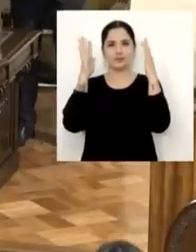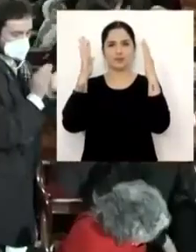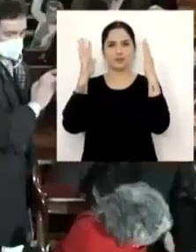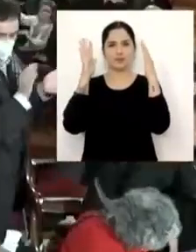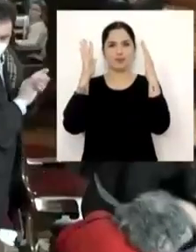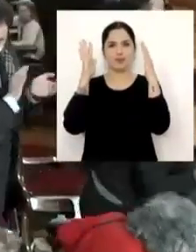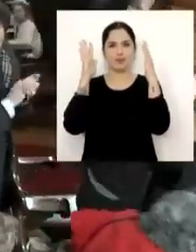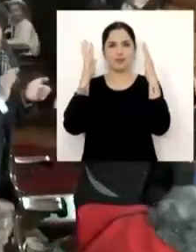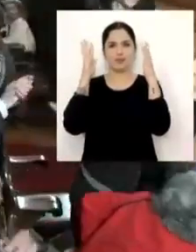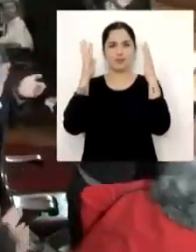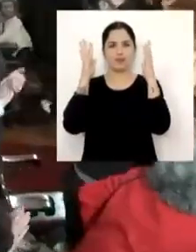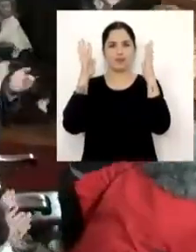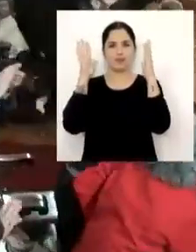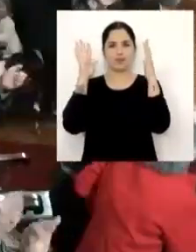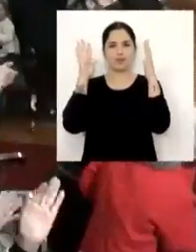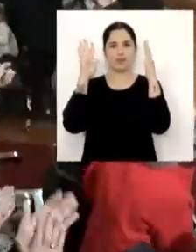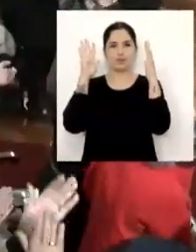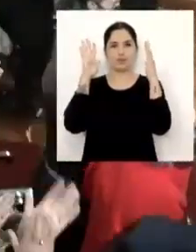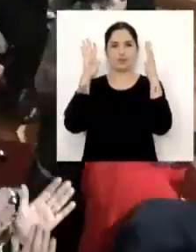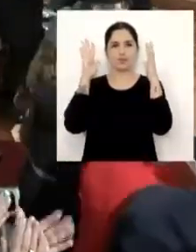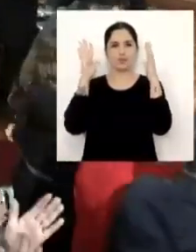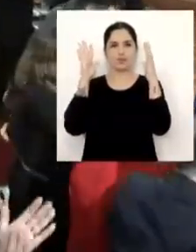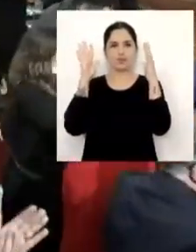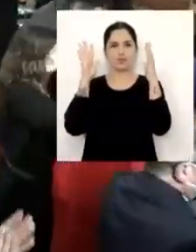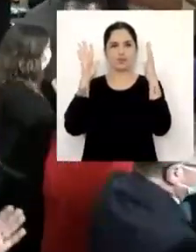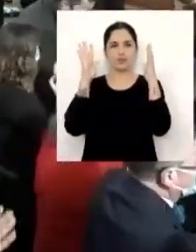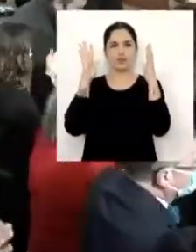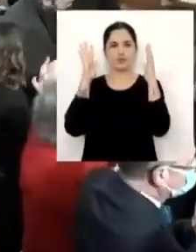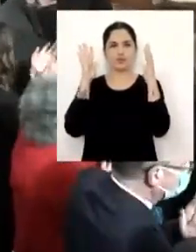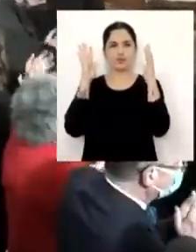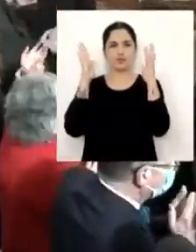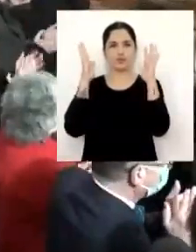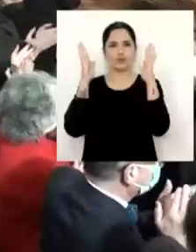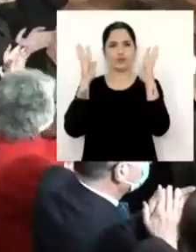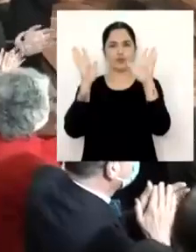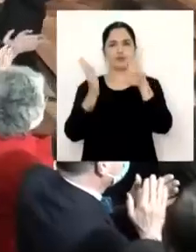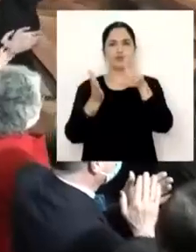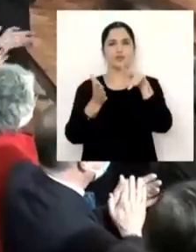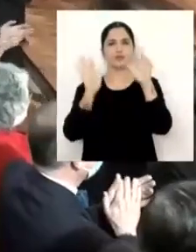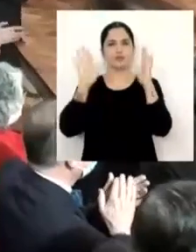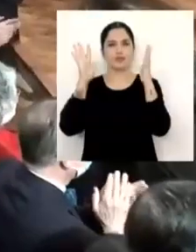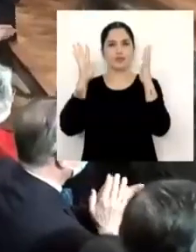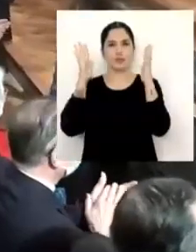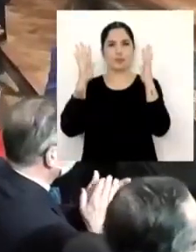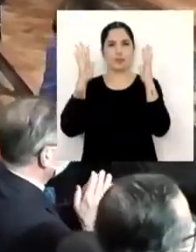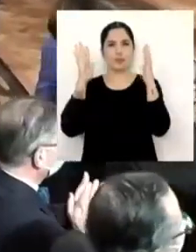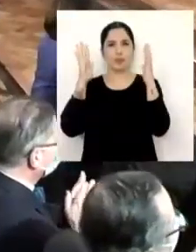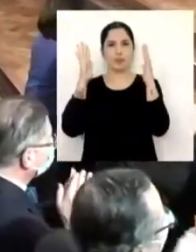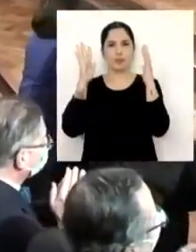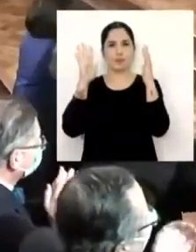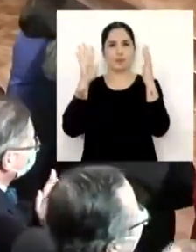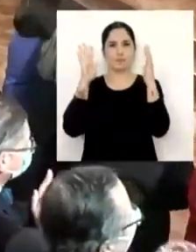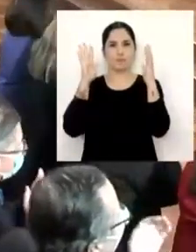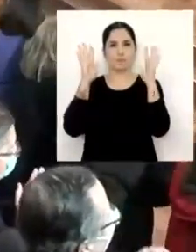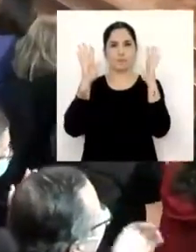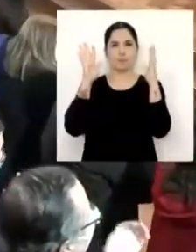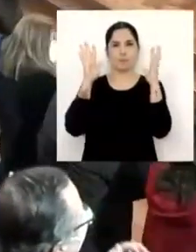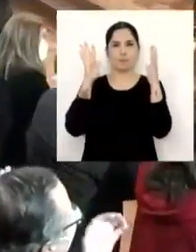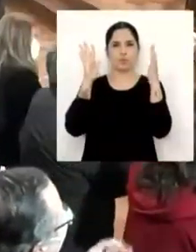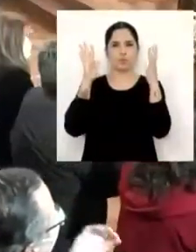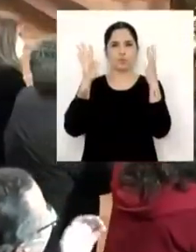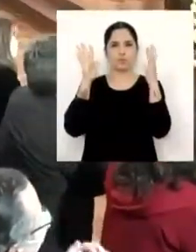de nuestro país. Este miércoles, justamente, Deves recibió la medalla que le inviste como la rectora número 31 de la institución,